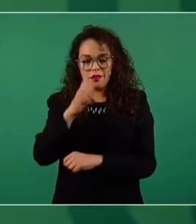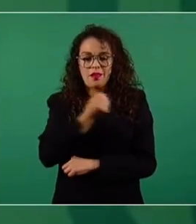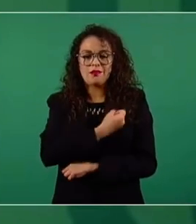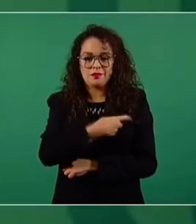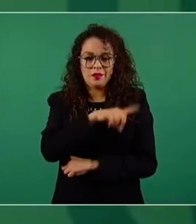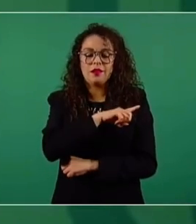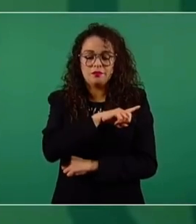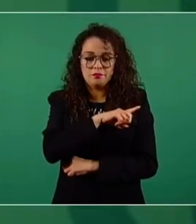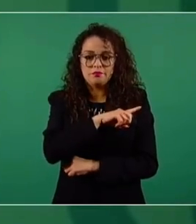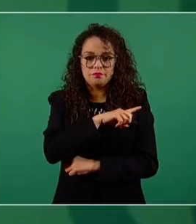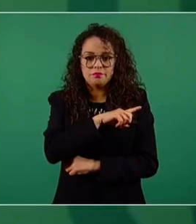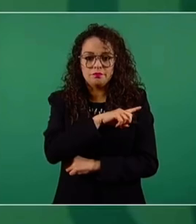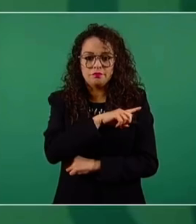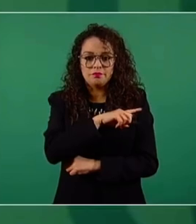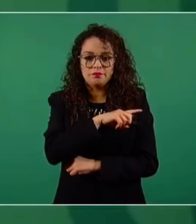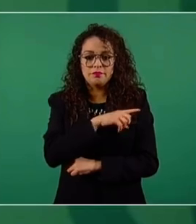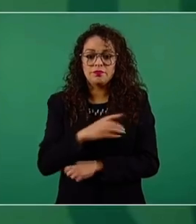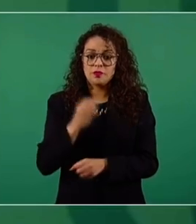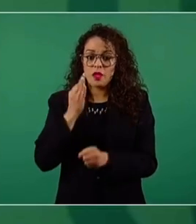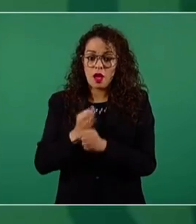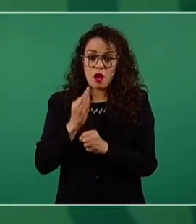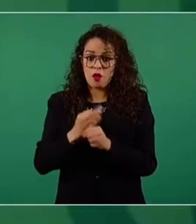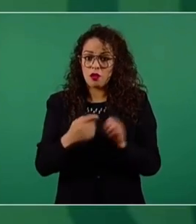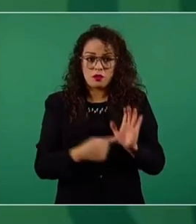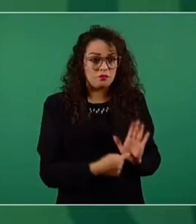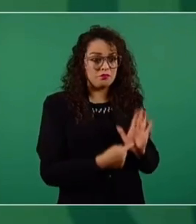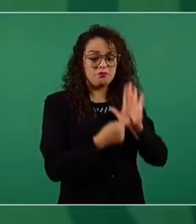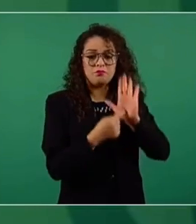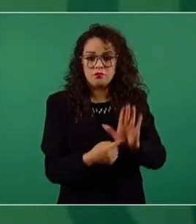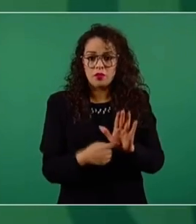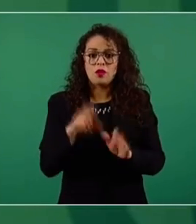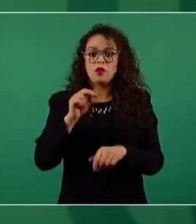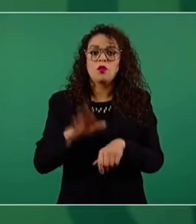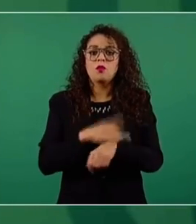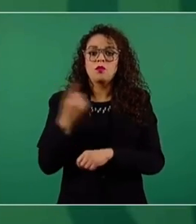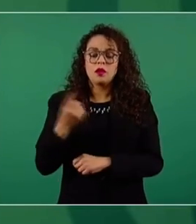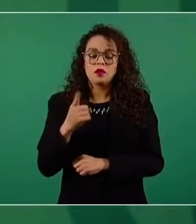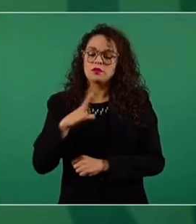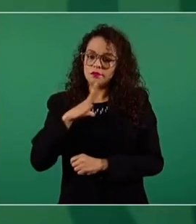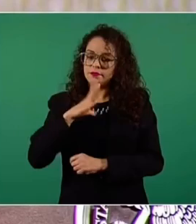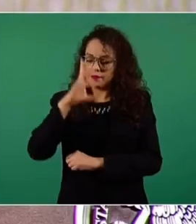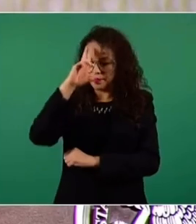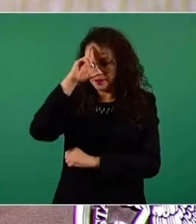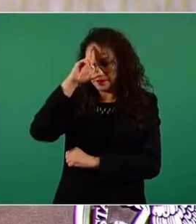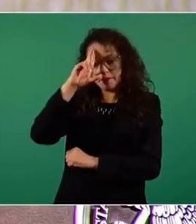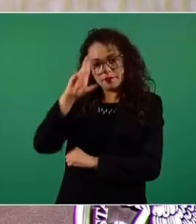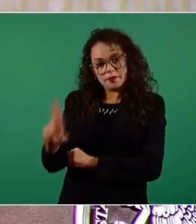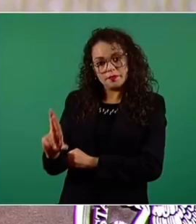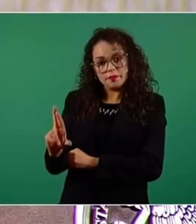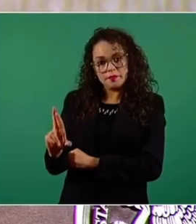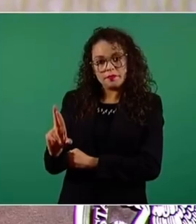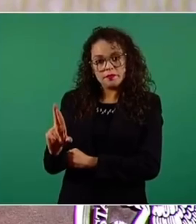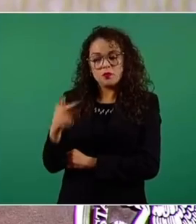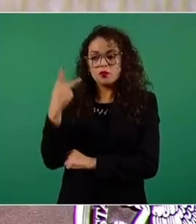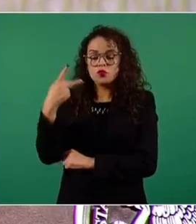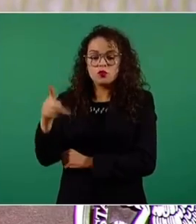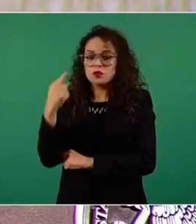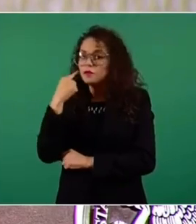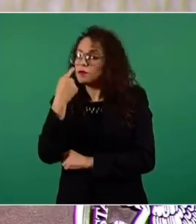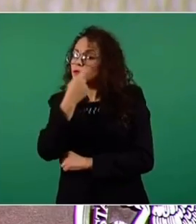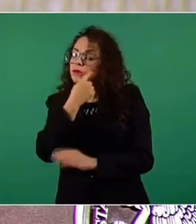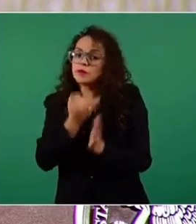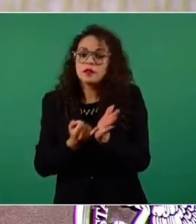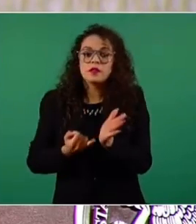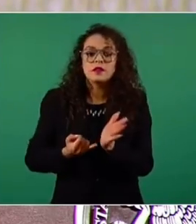surge en este acuerdo que ahorita no lo presento. ¿Por qué? Porque hay un respeto precisamente a esa toma de decisiones